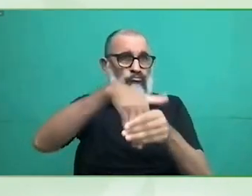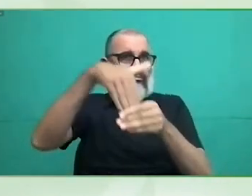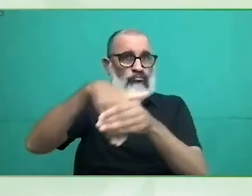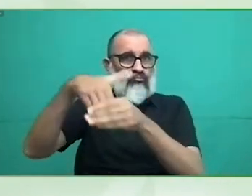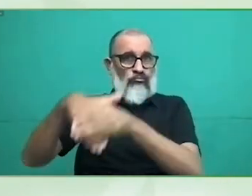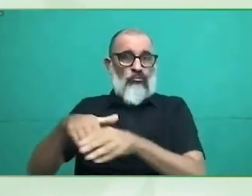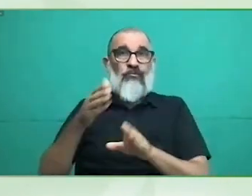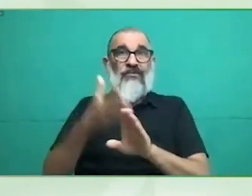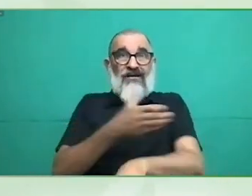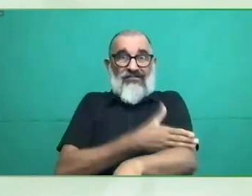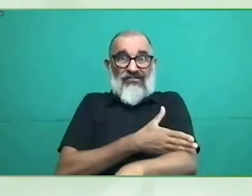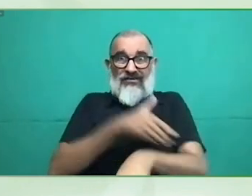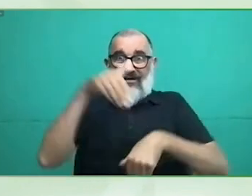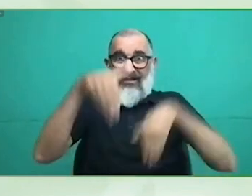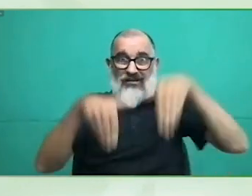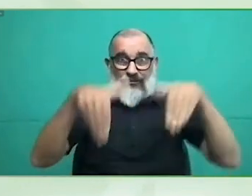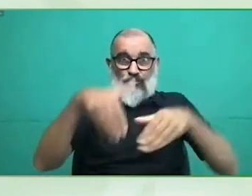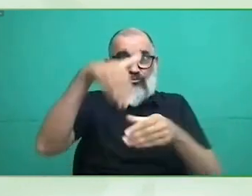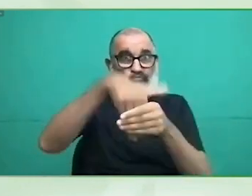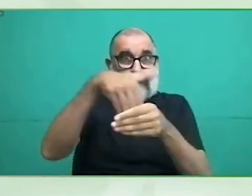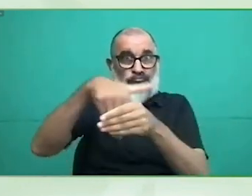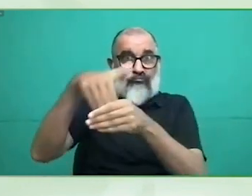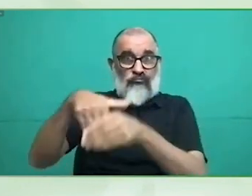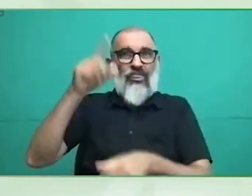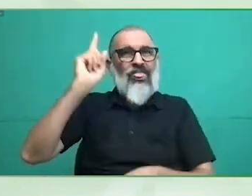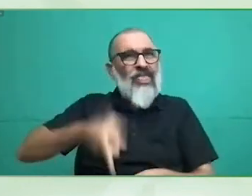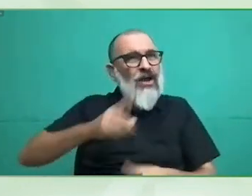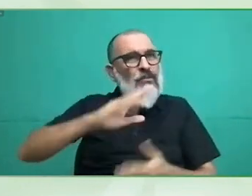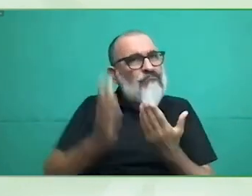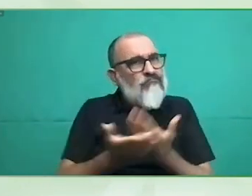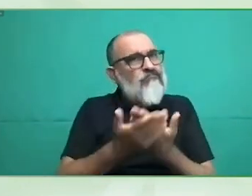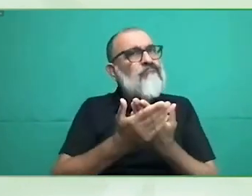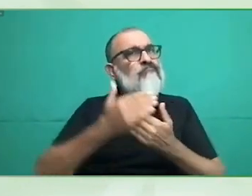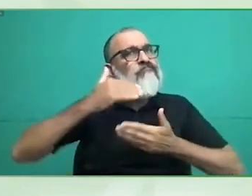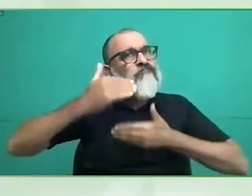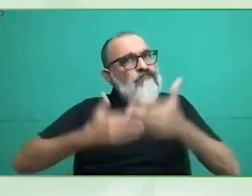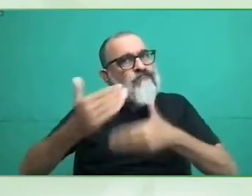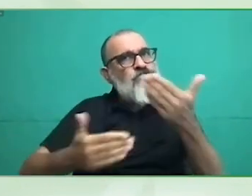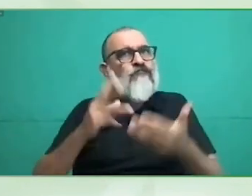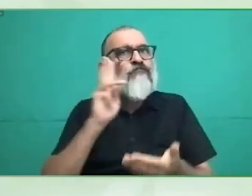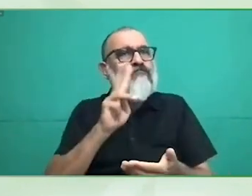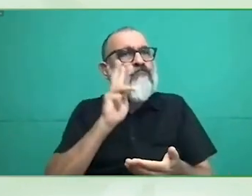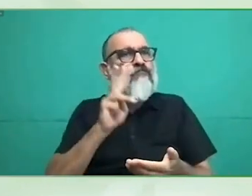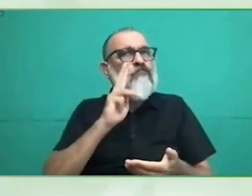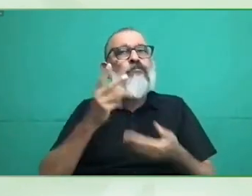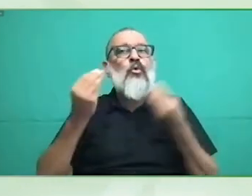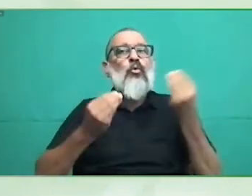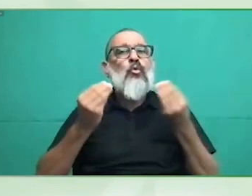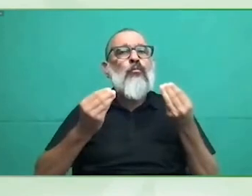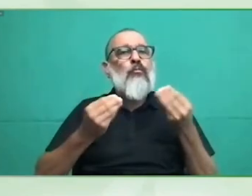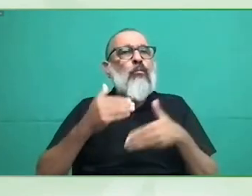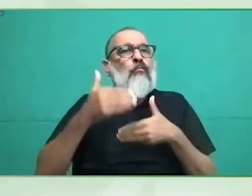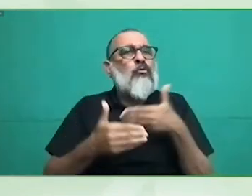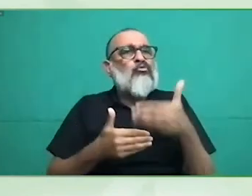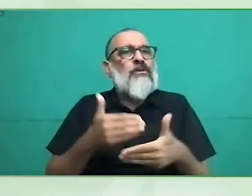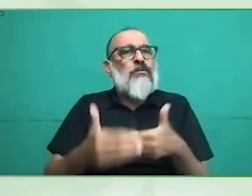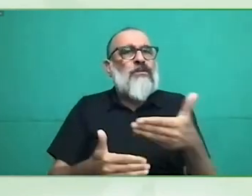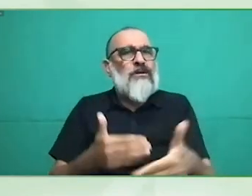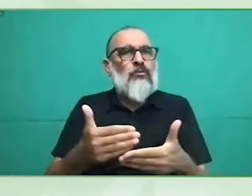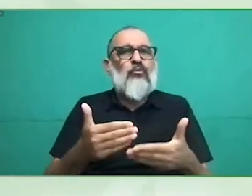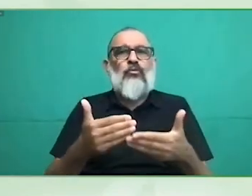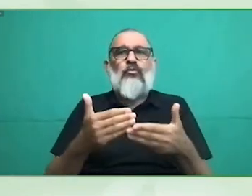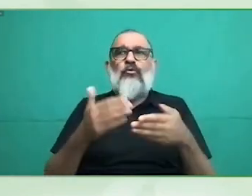los que los procedimientos instalaciones y los materiales sean accesibles y